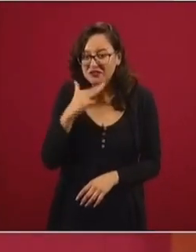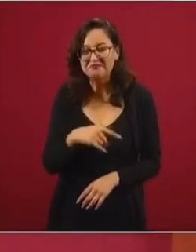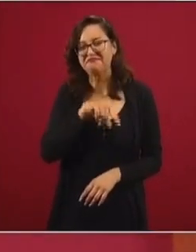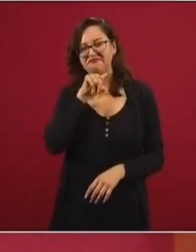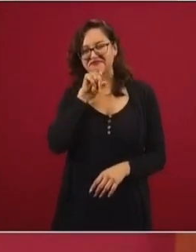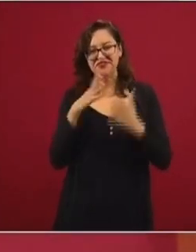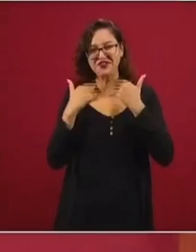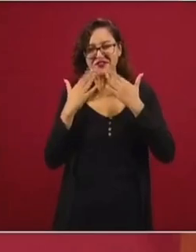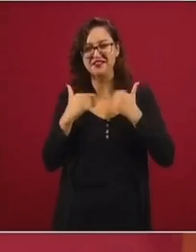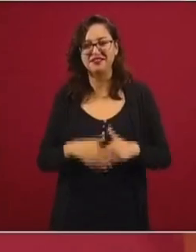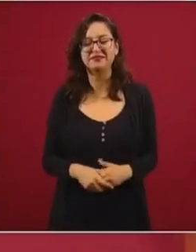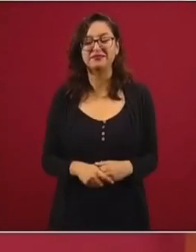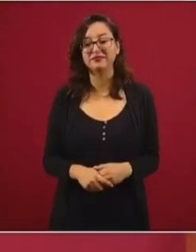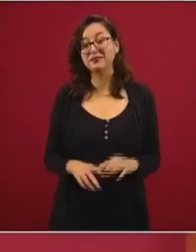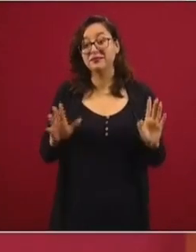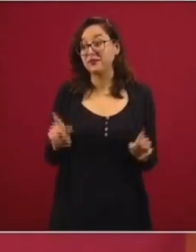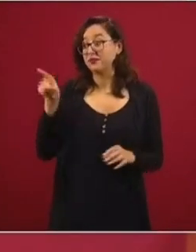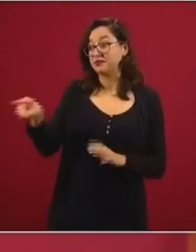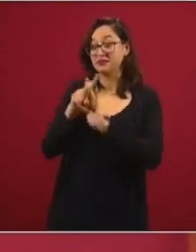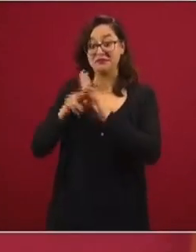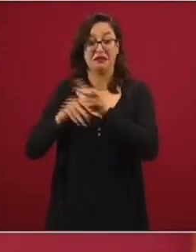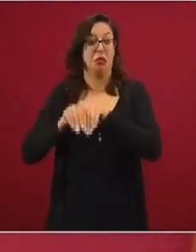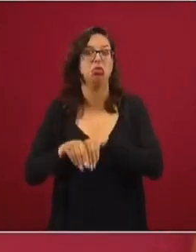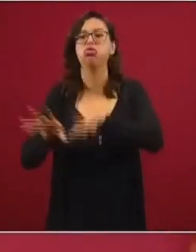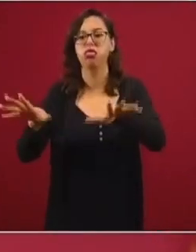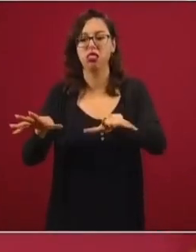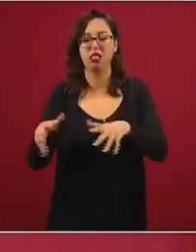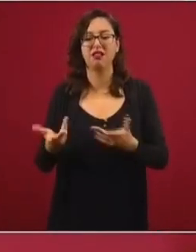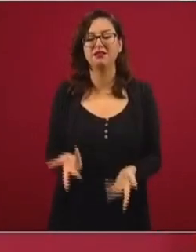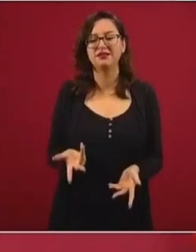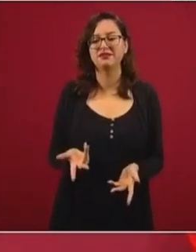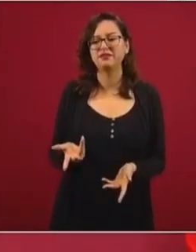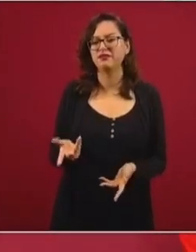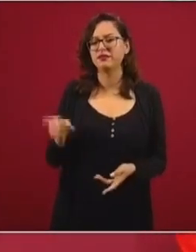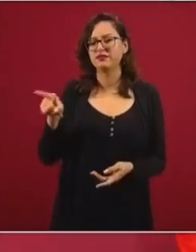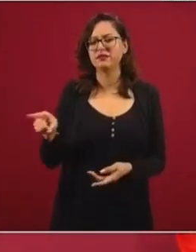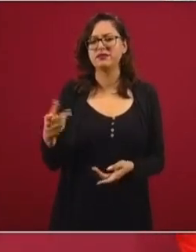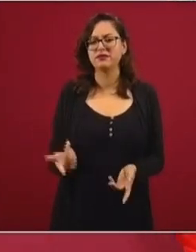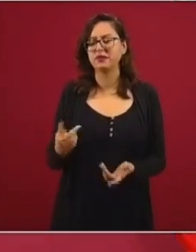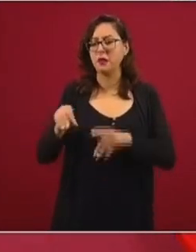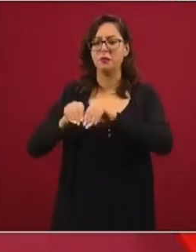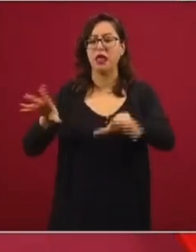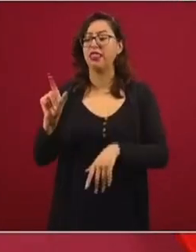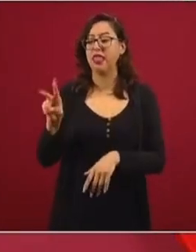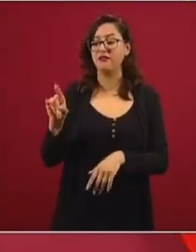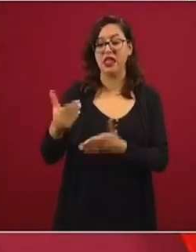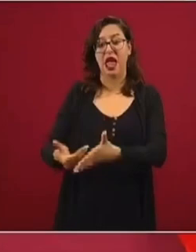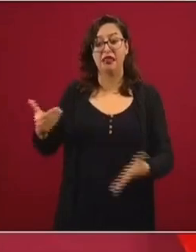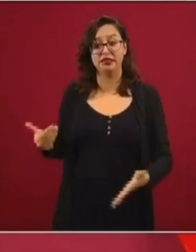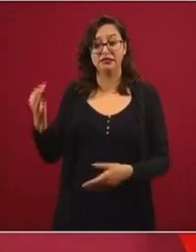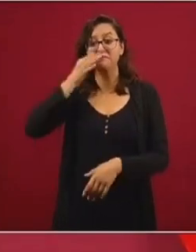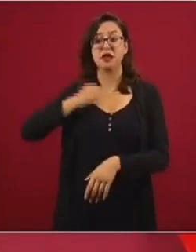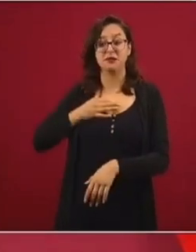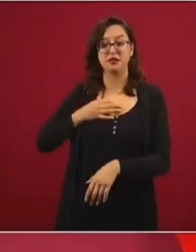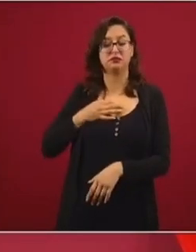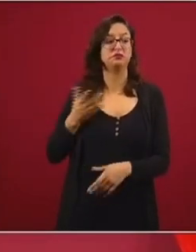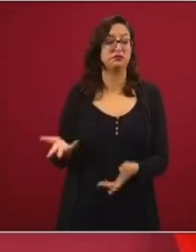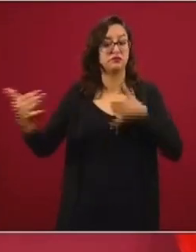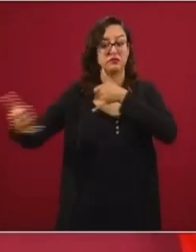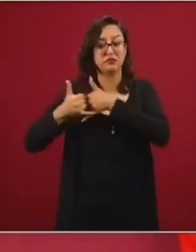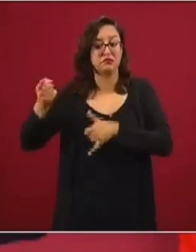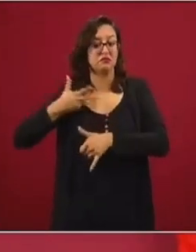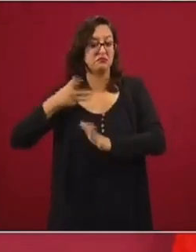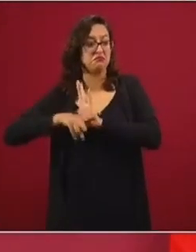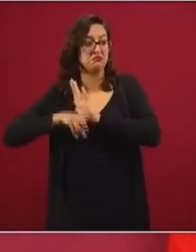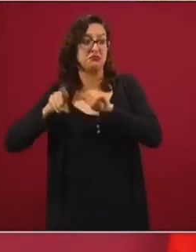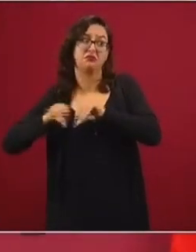Entonces, pensaron que con eso, porque incluso lo supe antes de que lo publicaron, porque el mismo David me buscó y me están hablando de que tienen un video.